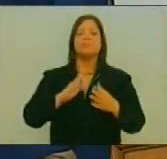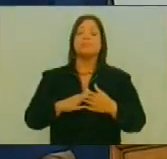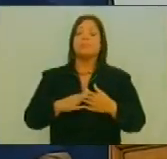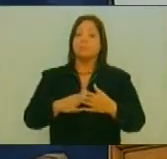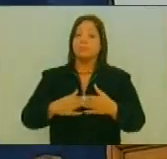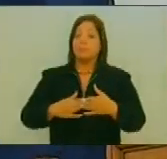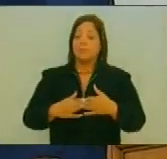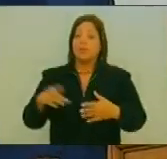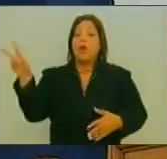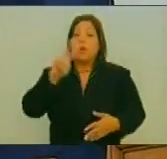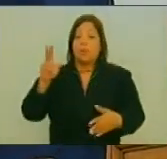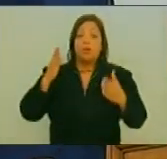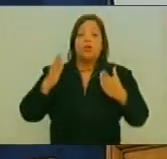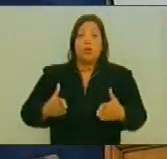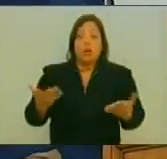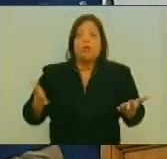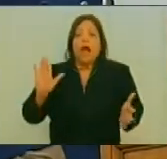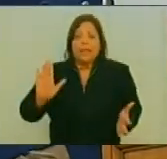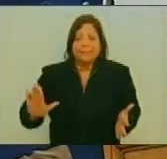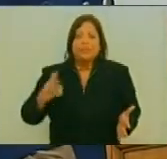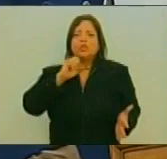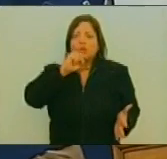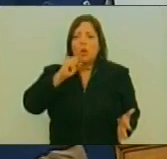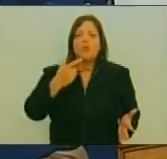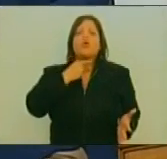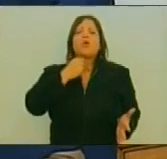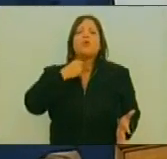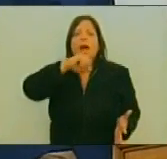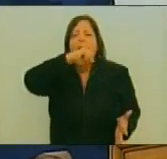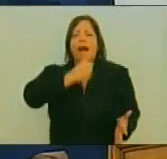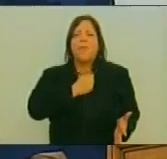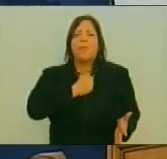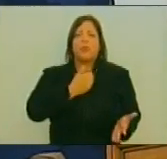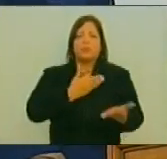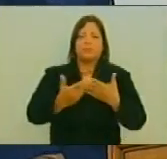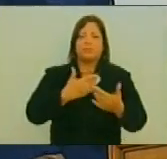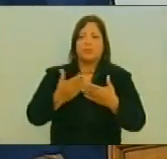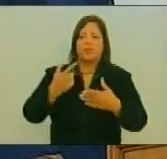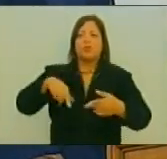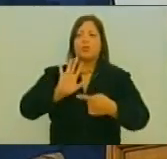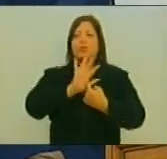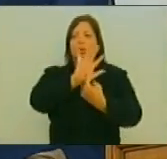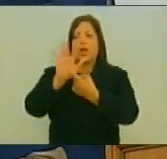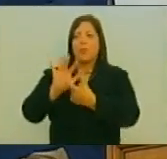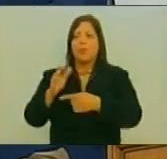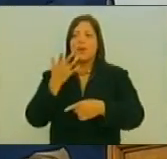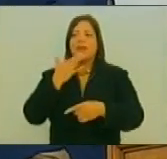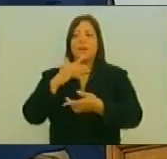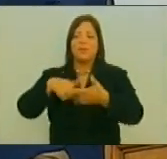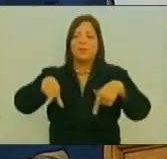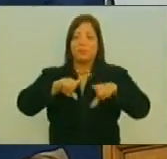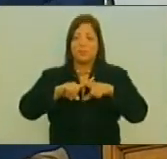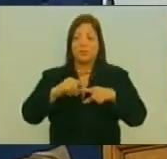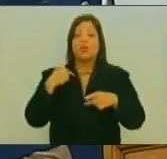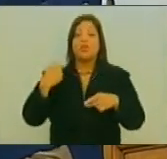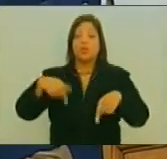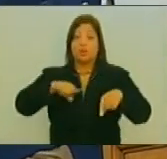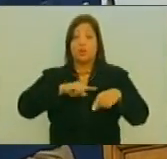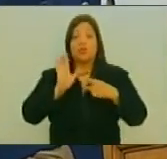que Los venezolanos Somos así Y nuevamente Nosotros estamos Dando ejemplo De ello Estamos dando